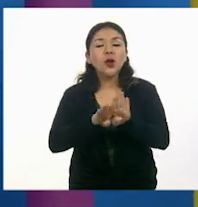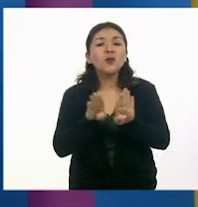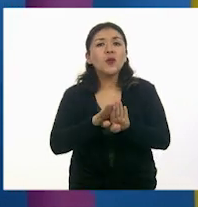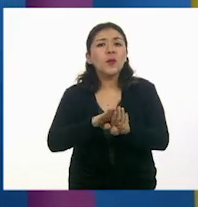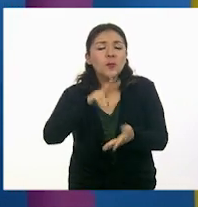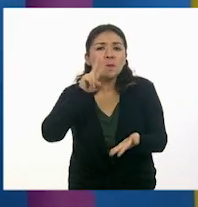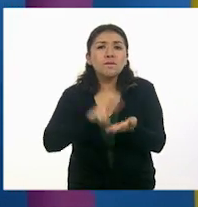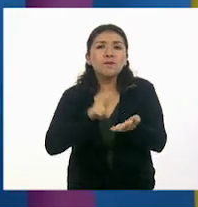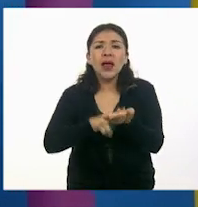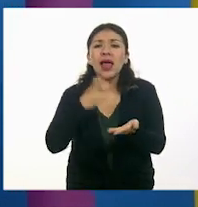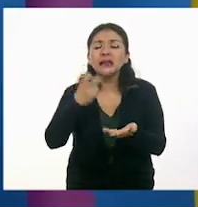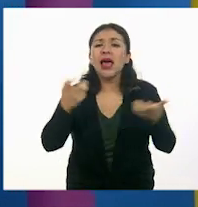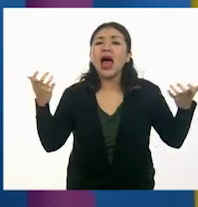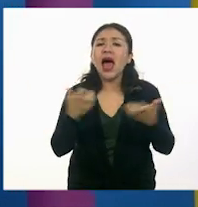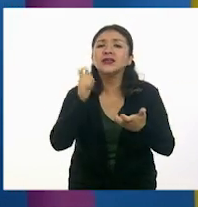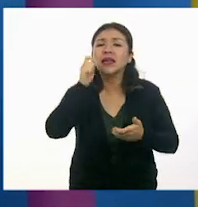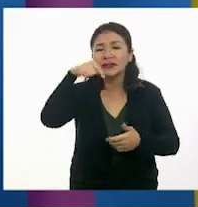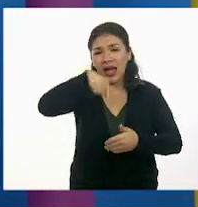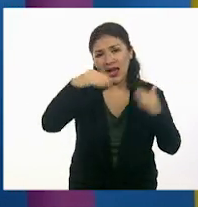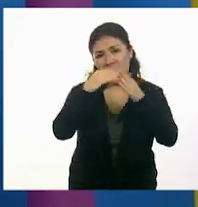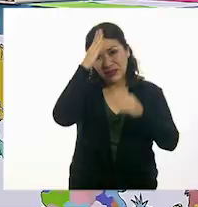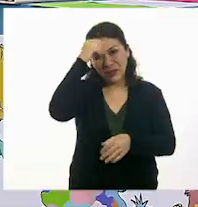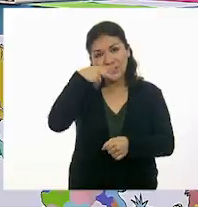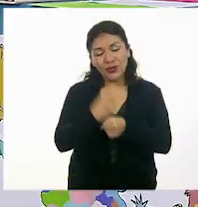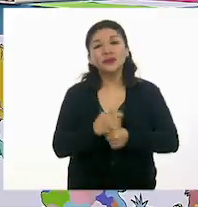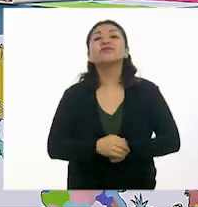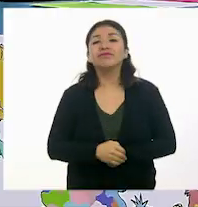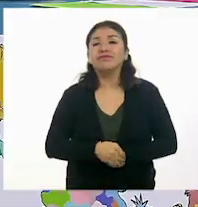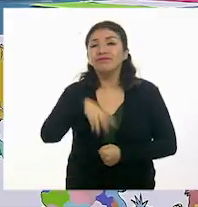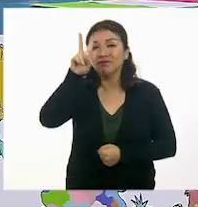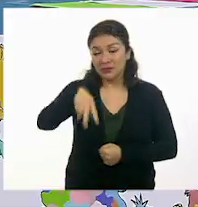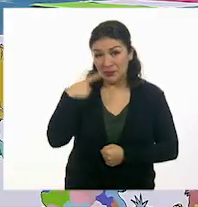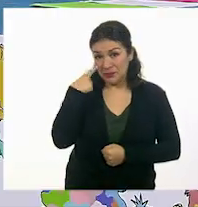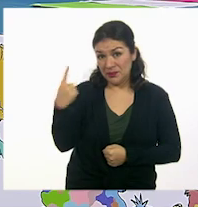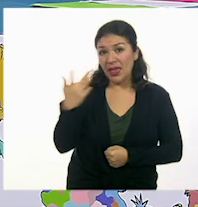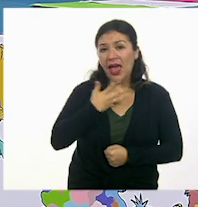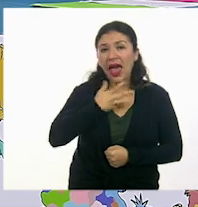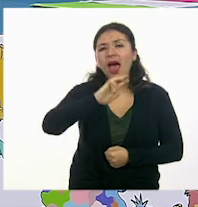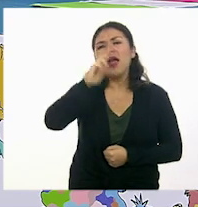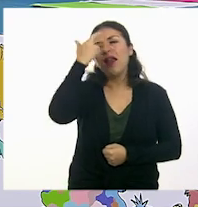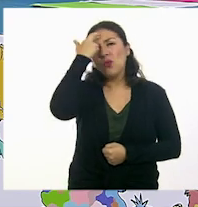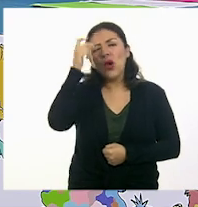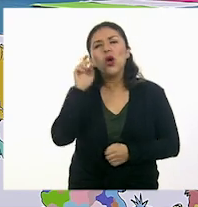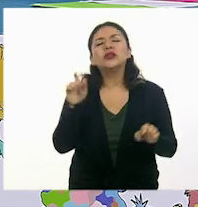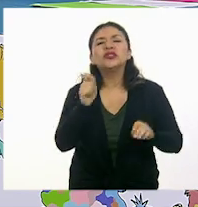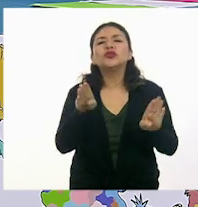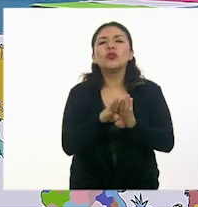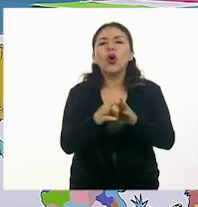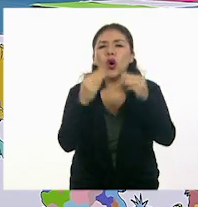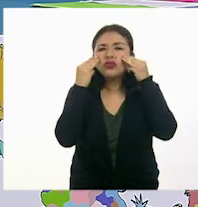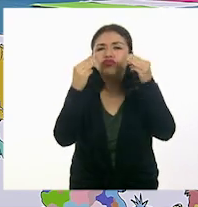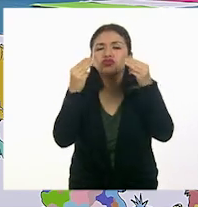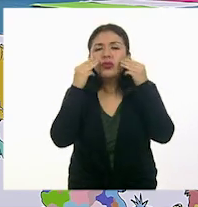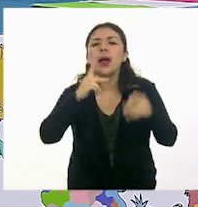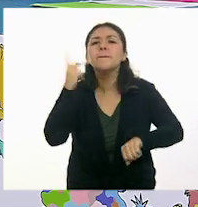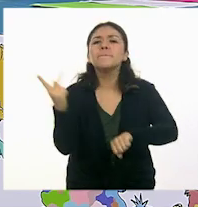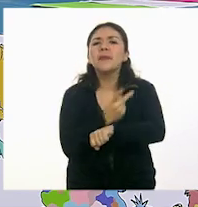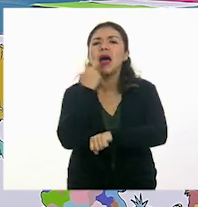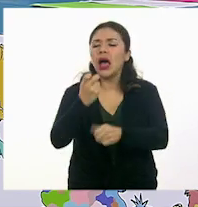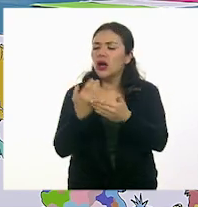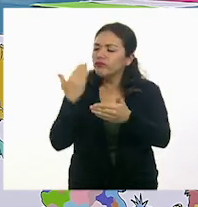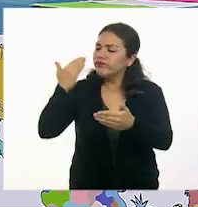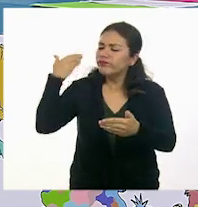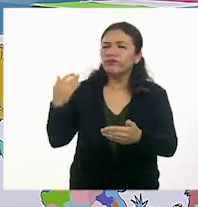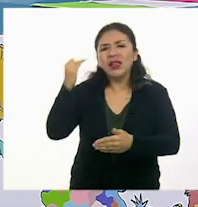de lo visto en Aprenden Casa 2. Claro. Aquí están nuestros recuerdos como testimonio de lo que ha sido esta hermosa